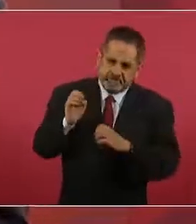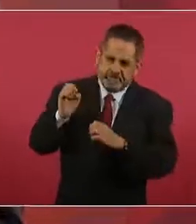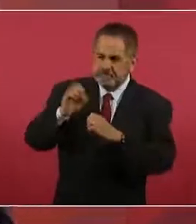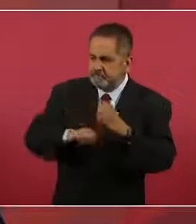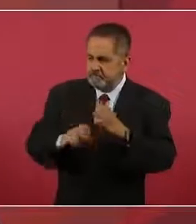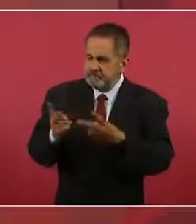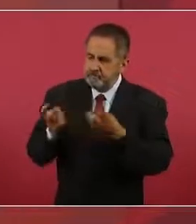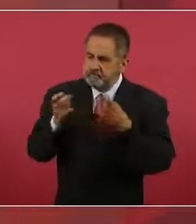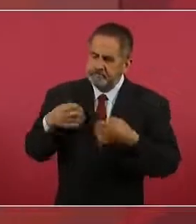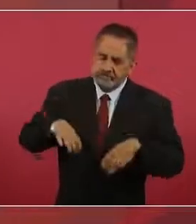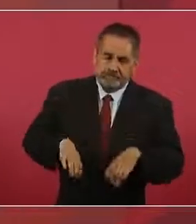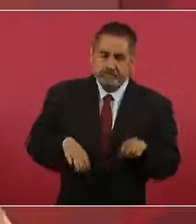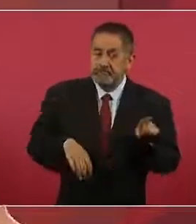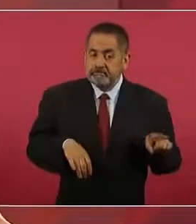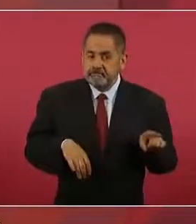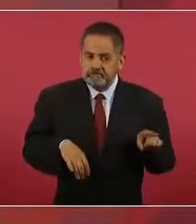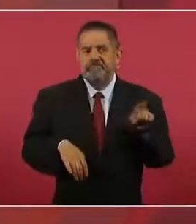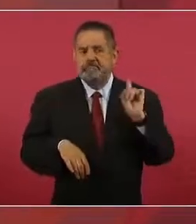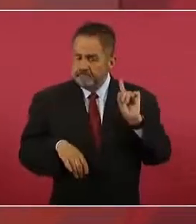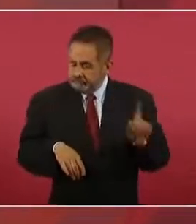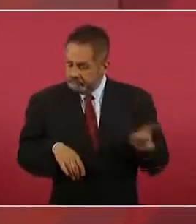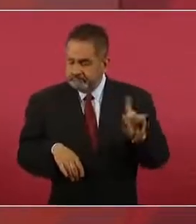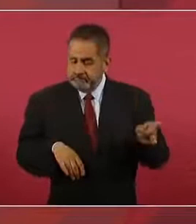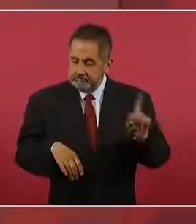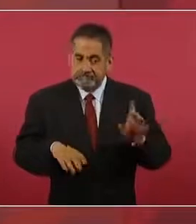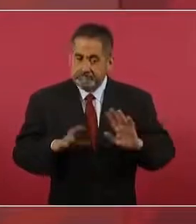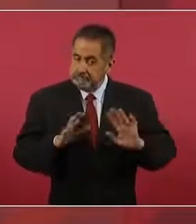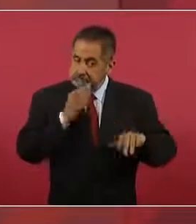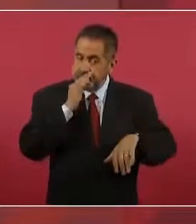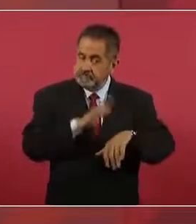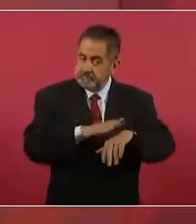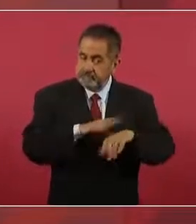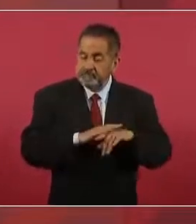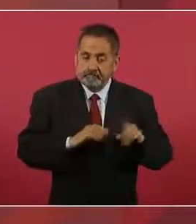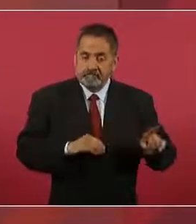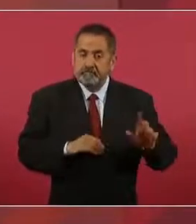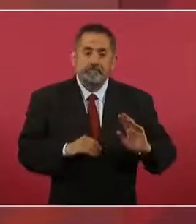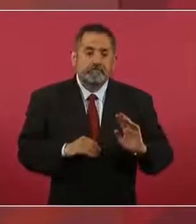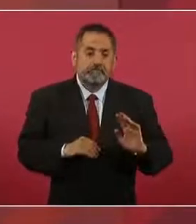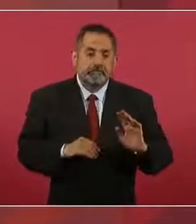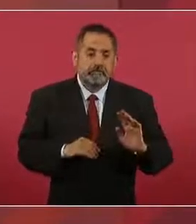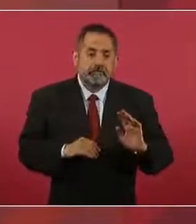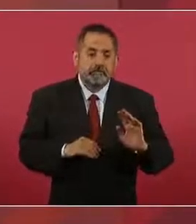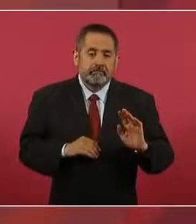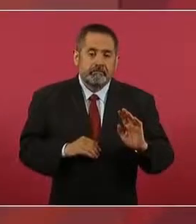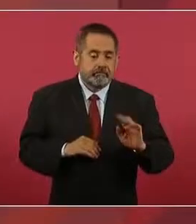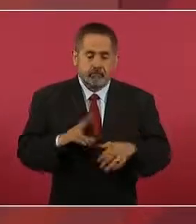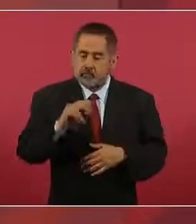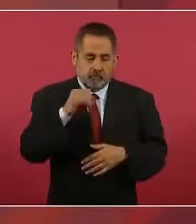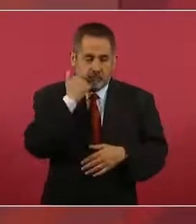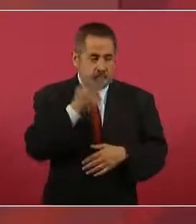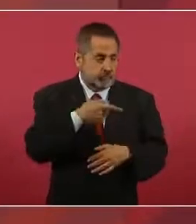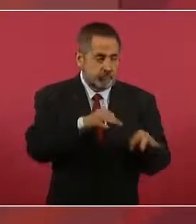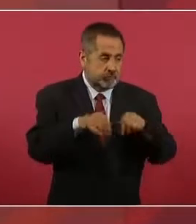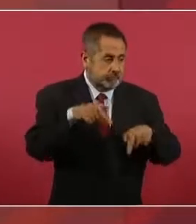pues ese sí, no lo queremos